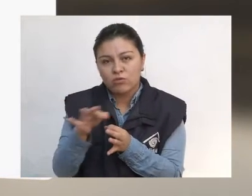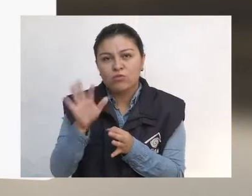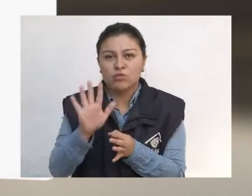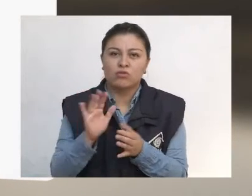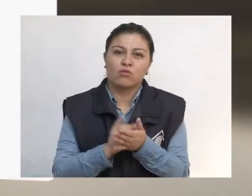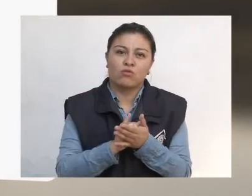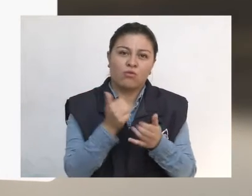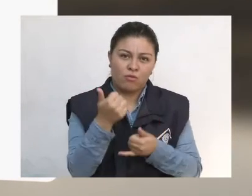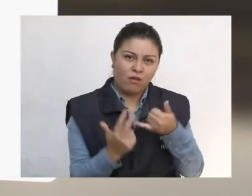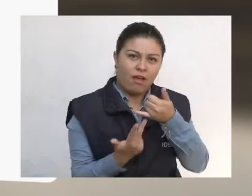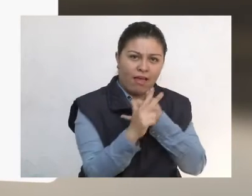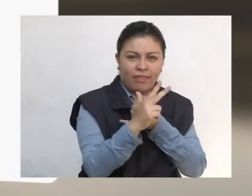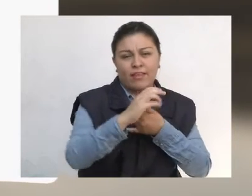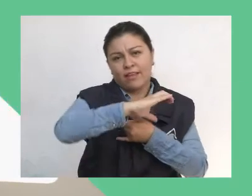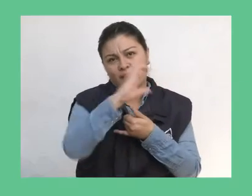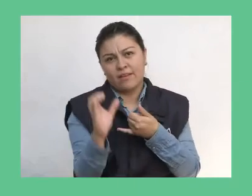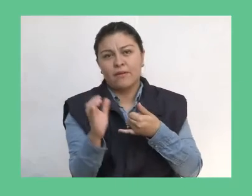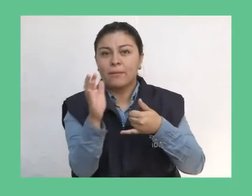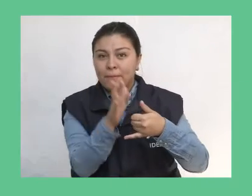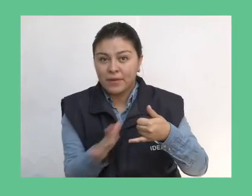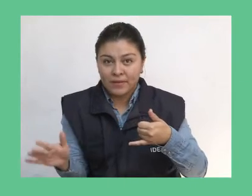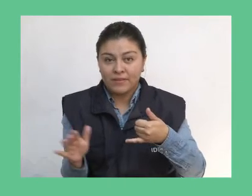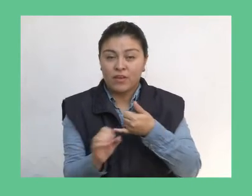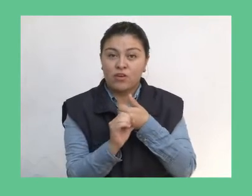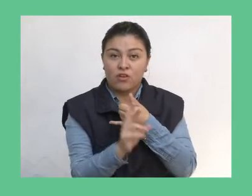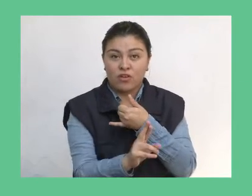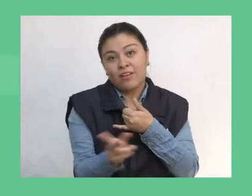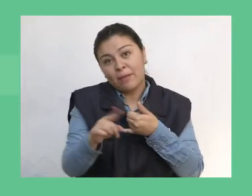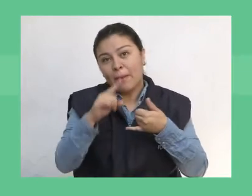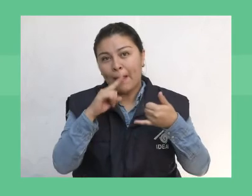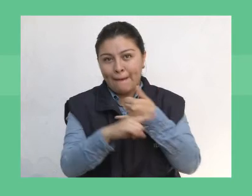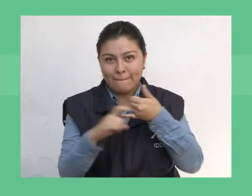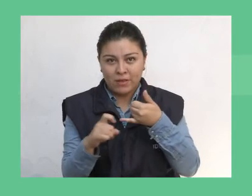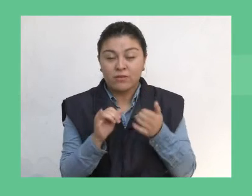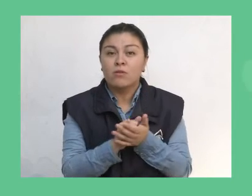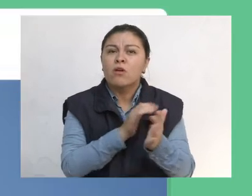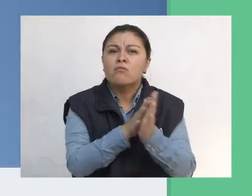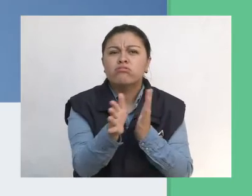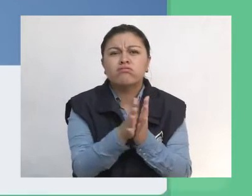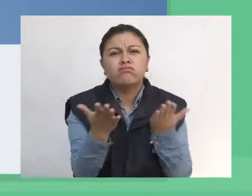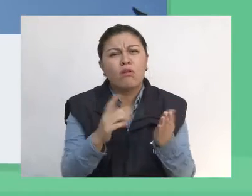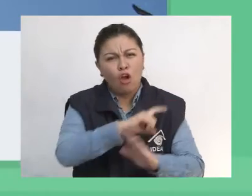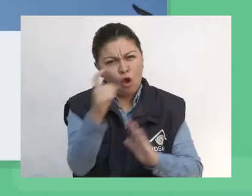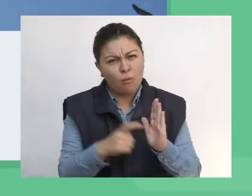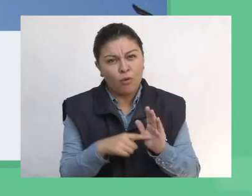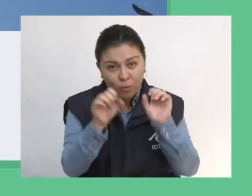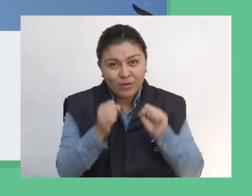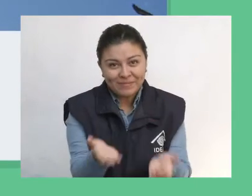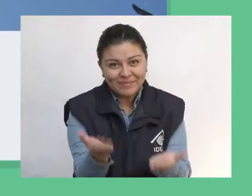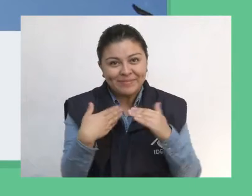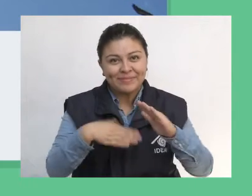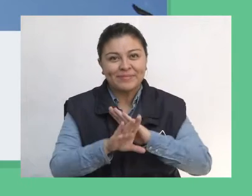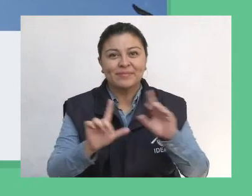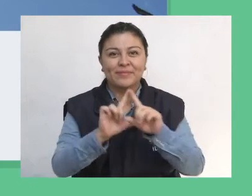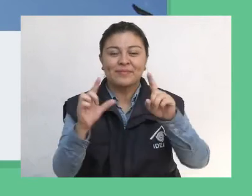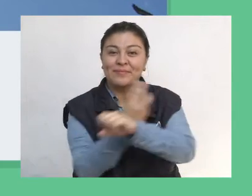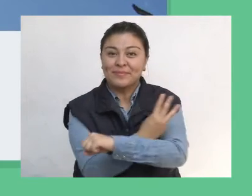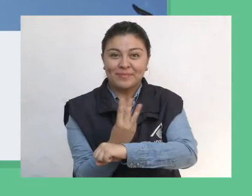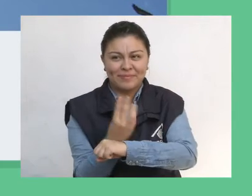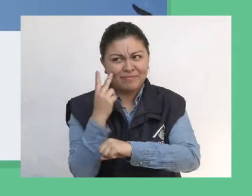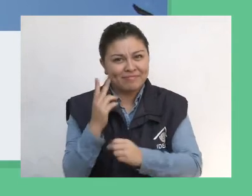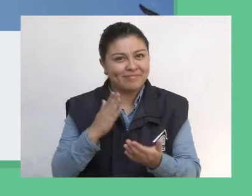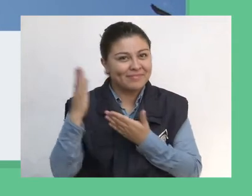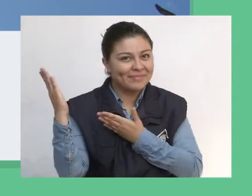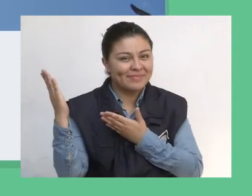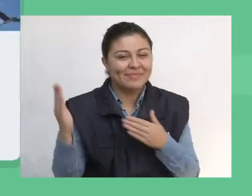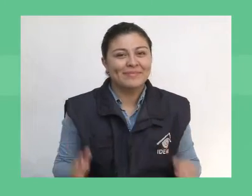Pacífica, Orinoquía y Amazonía. Para mayor información sobre el pronóstico del tiempo, visítenos en www.ideam.gov.co.